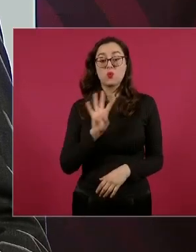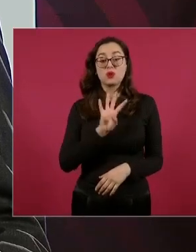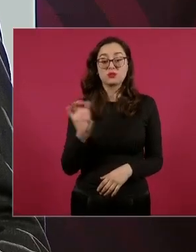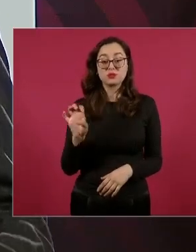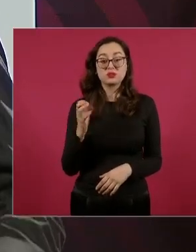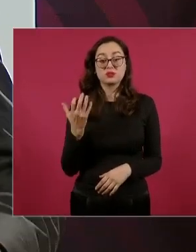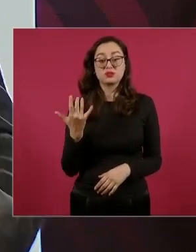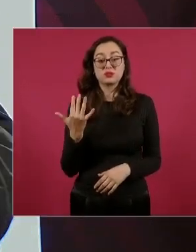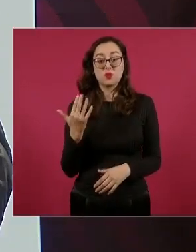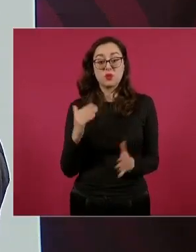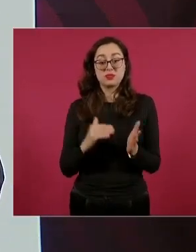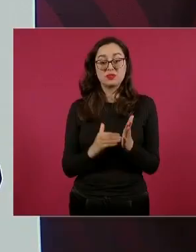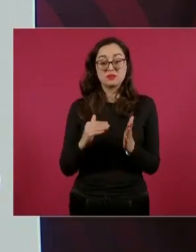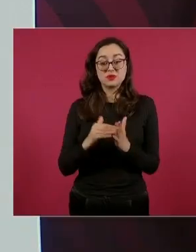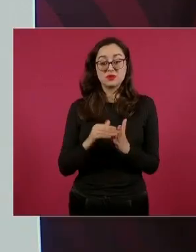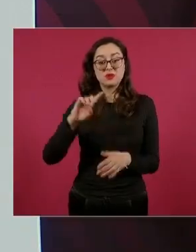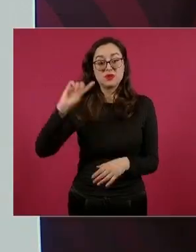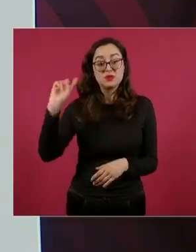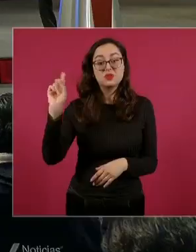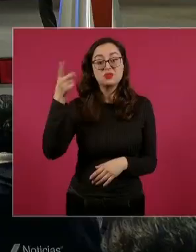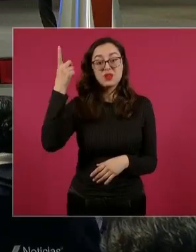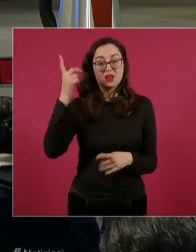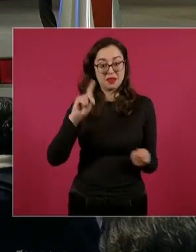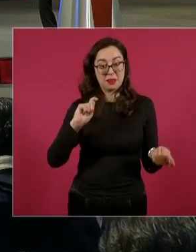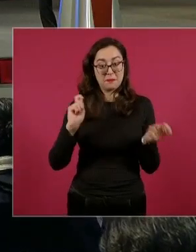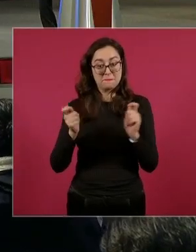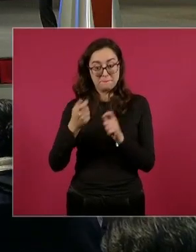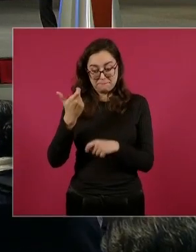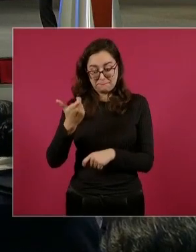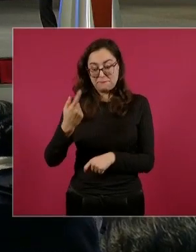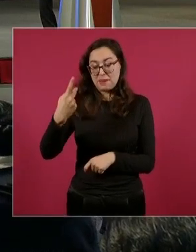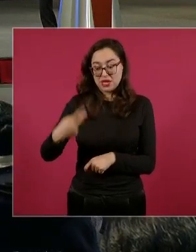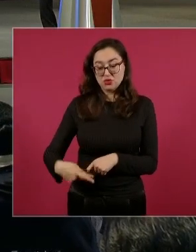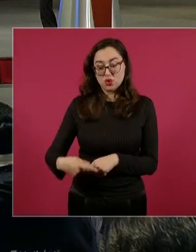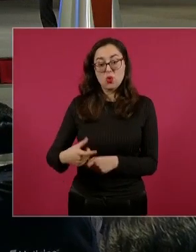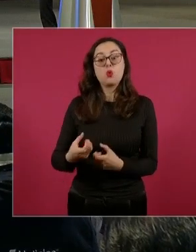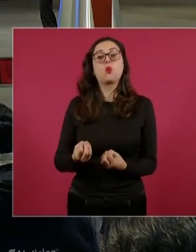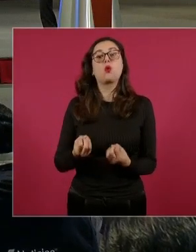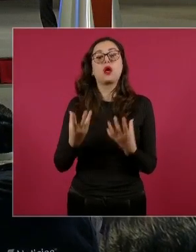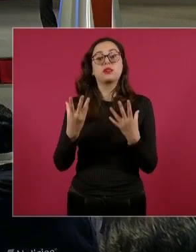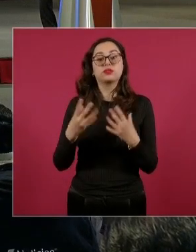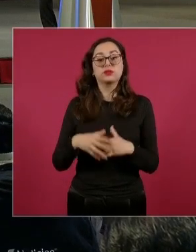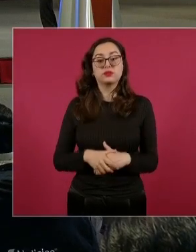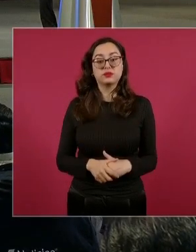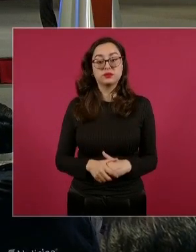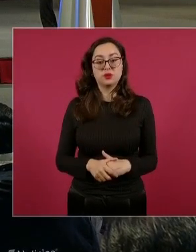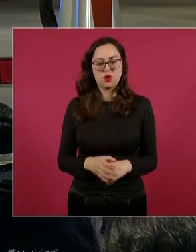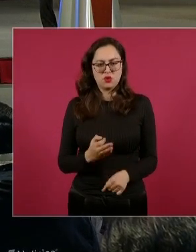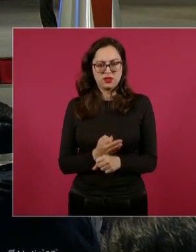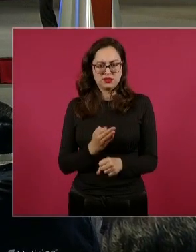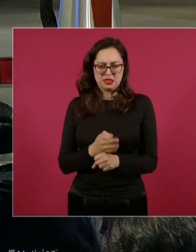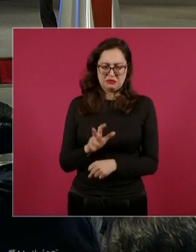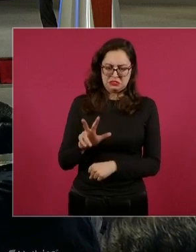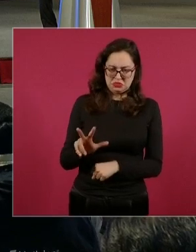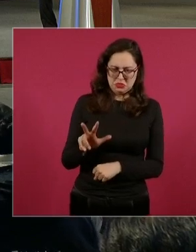¿Cuántos son 450 millones de dólares? O como a 18.